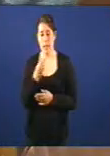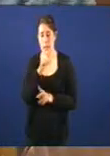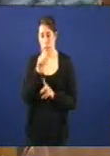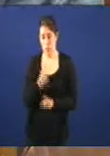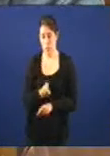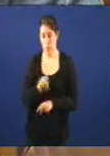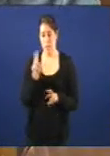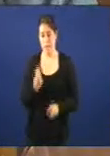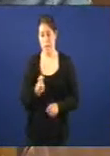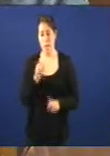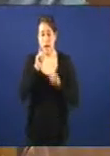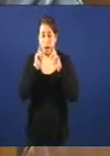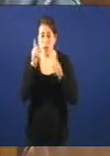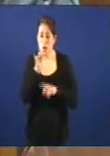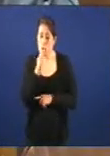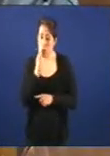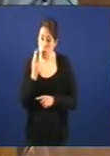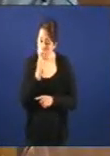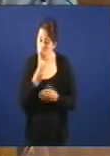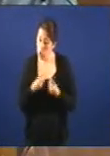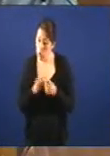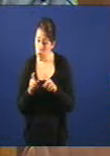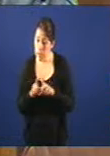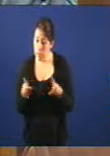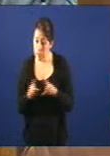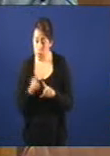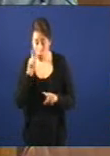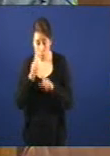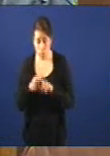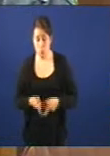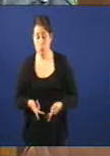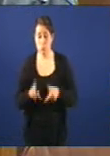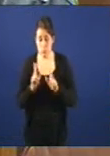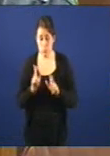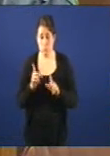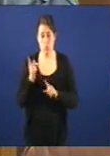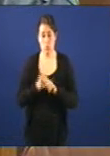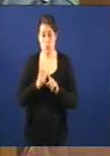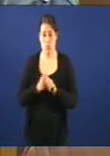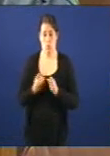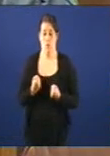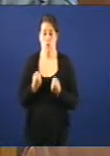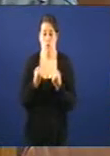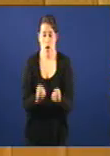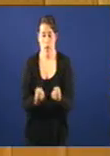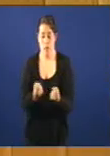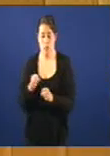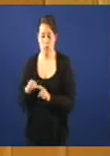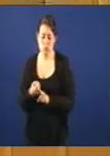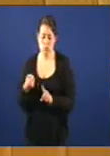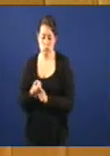sobre si temos algún compromiso coa empresa para permitir o uso da forza e a extorsión sobre as traballadoras